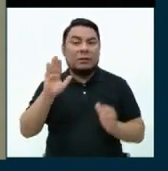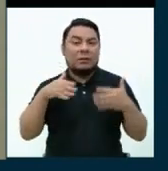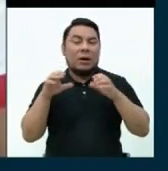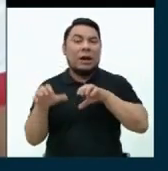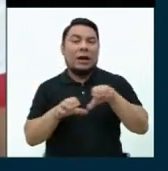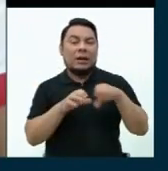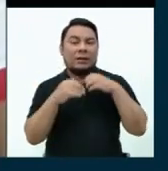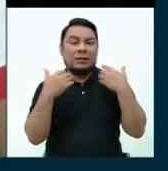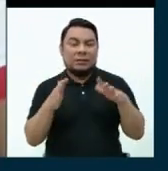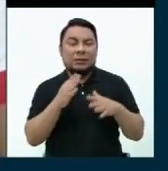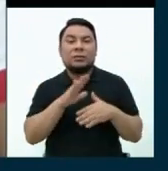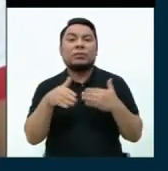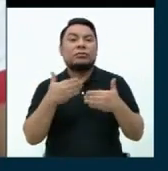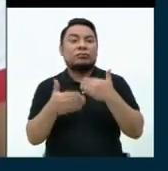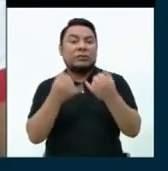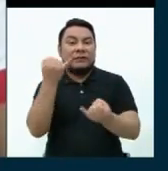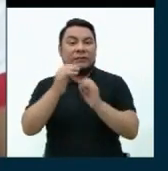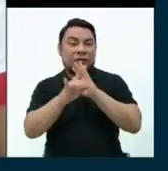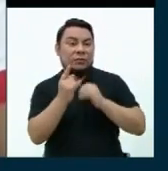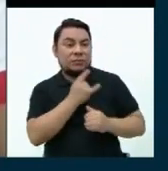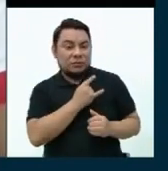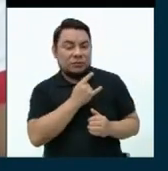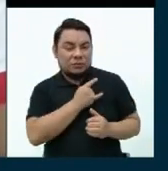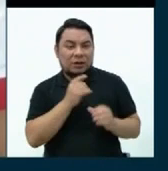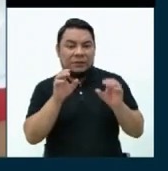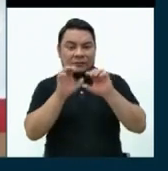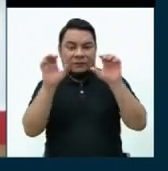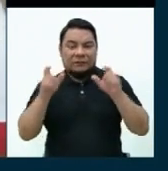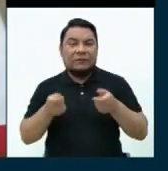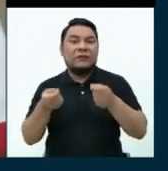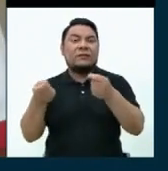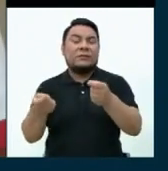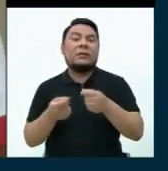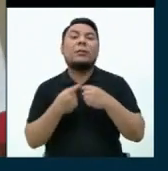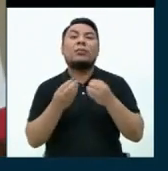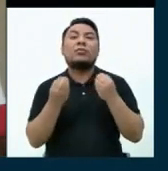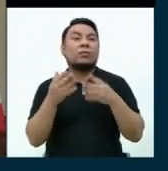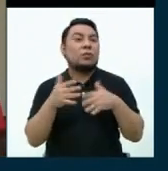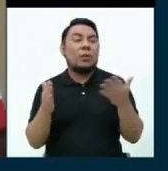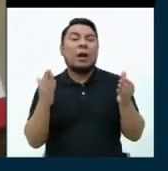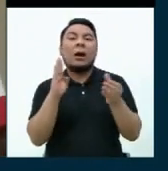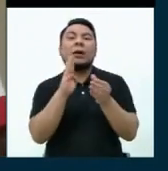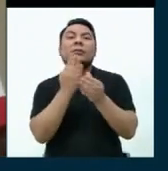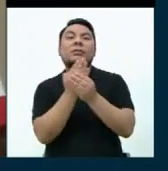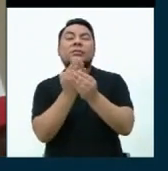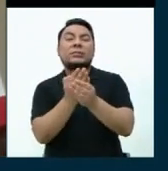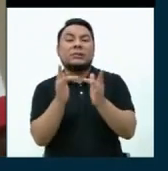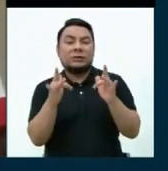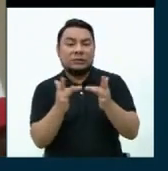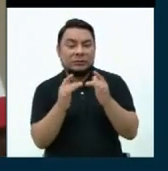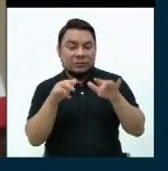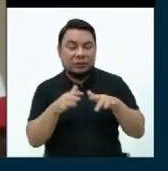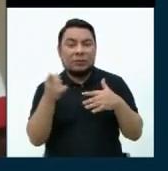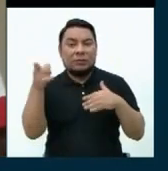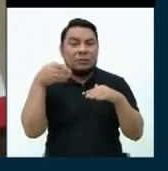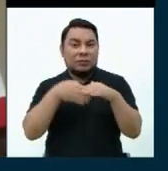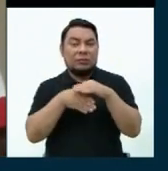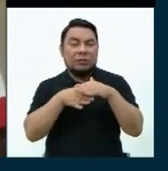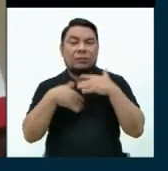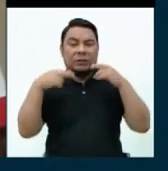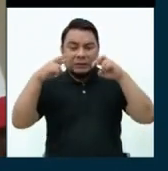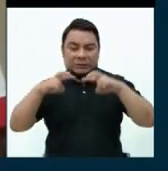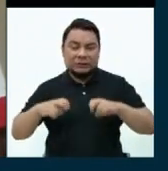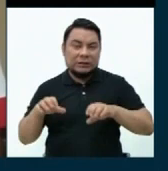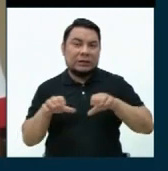su tesina una vez de haber terminado sus estudios, en vista de que no existen muchas bibliotecas virtuales para que ellos puedan acceder y puedan realizar las